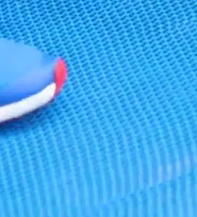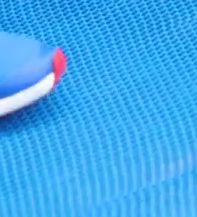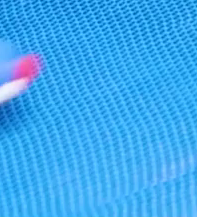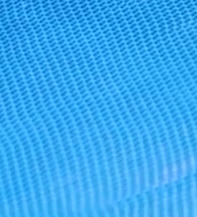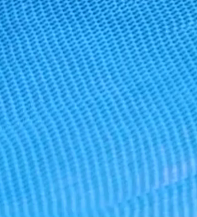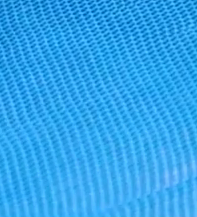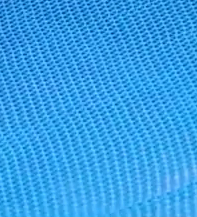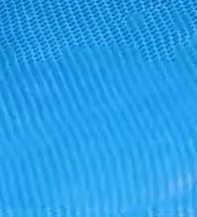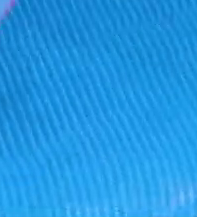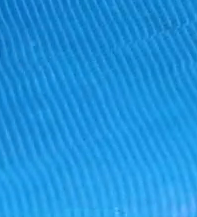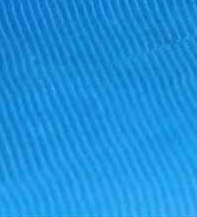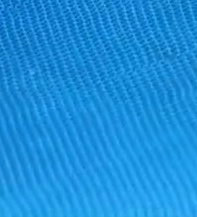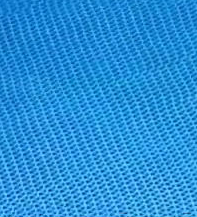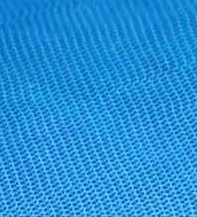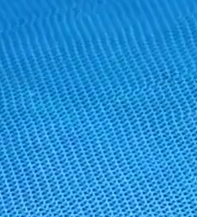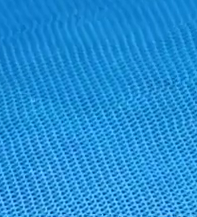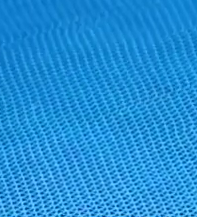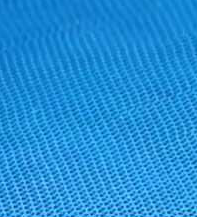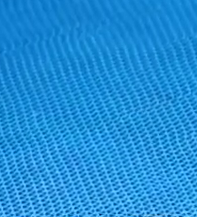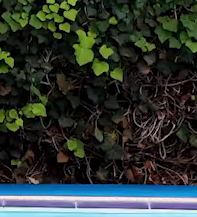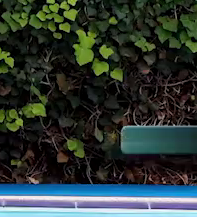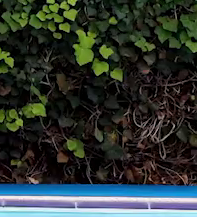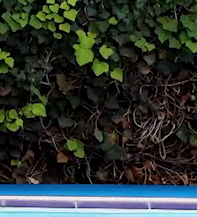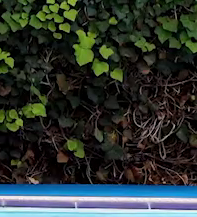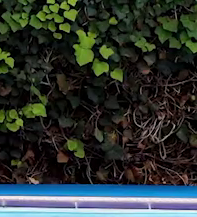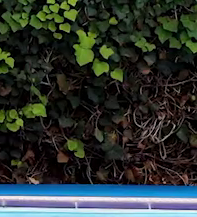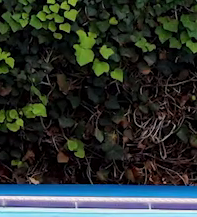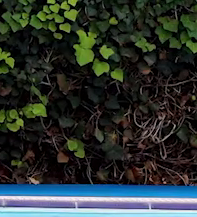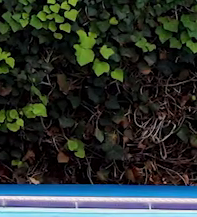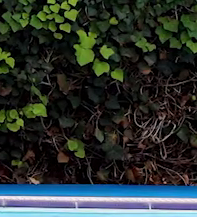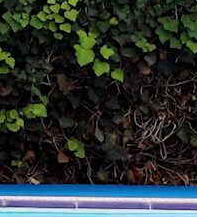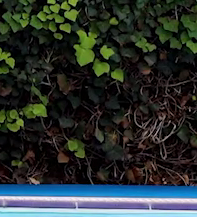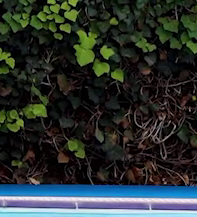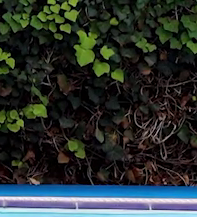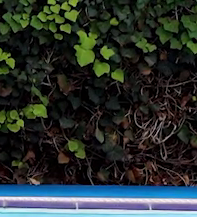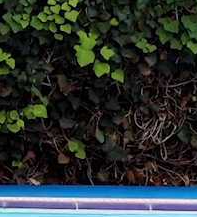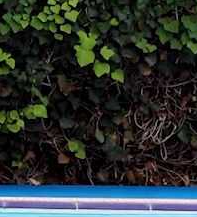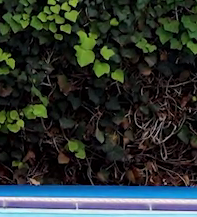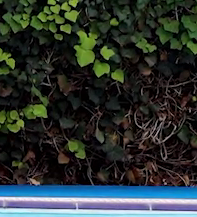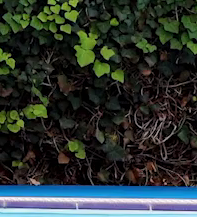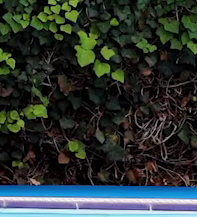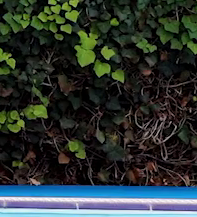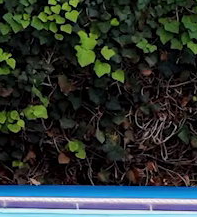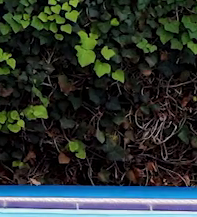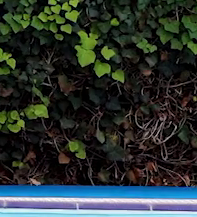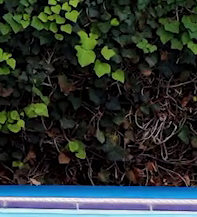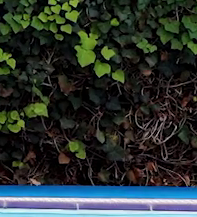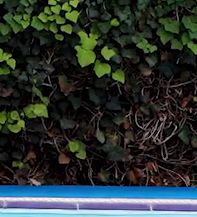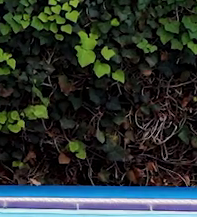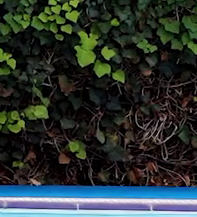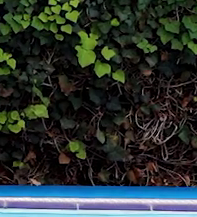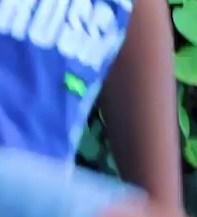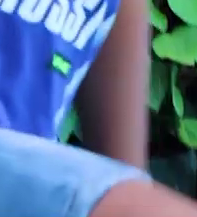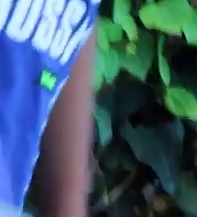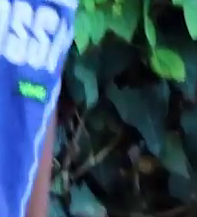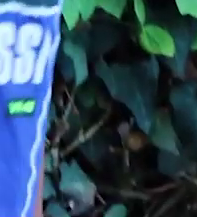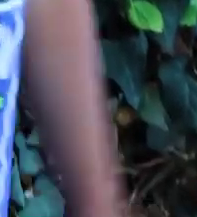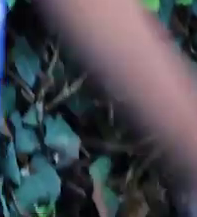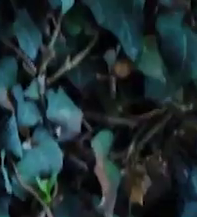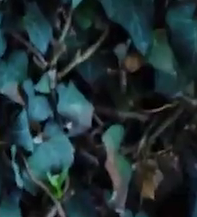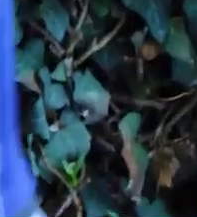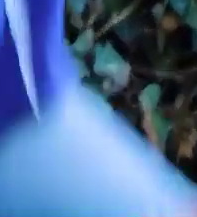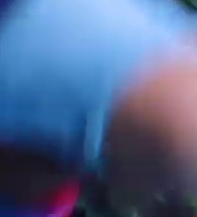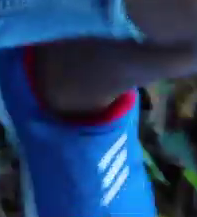ponemos en posición y elevamos rodilla derecha mano derecha